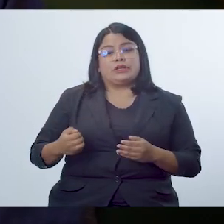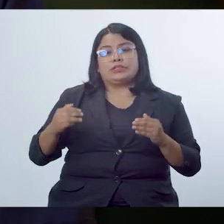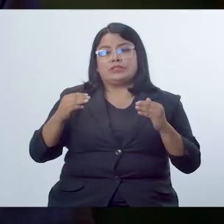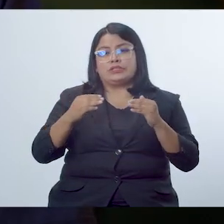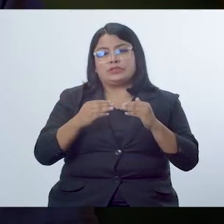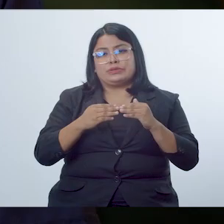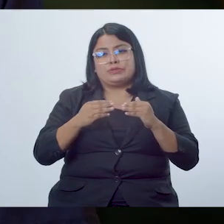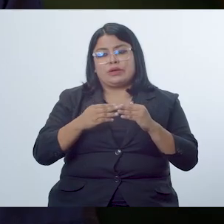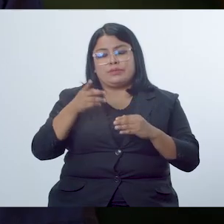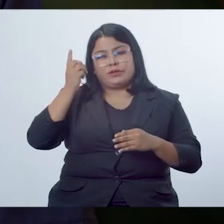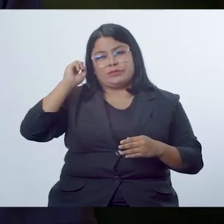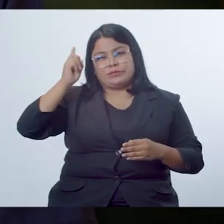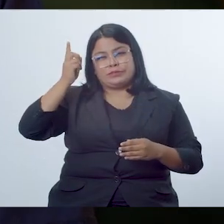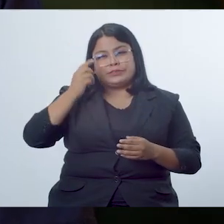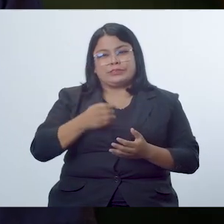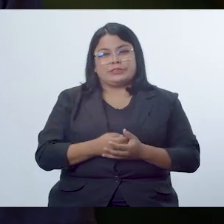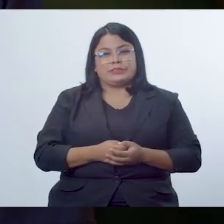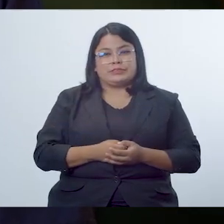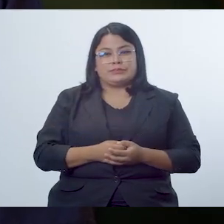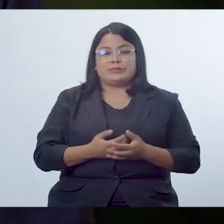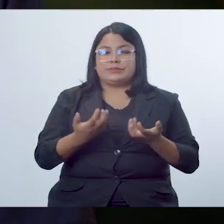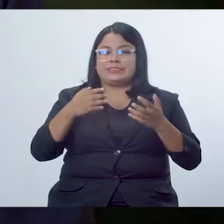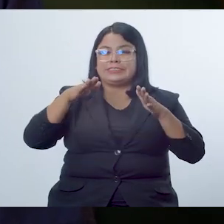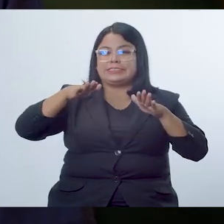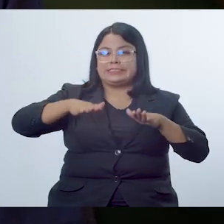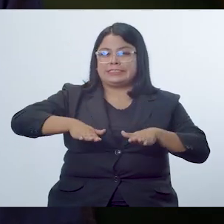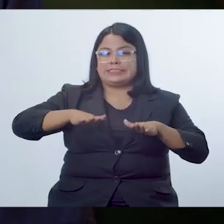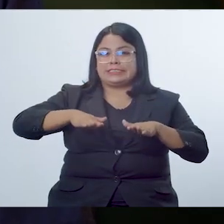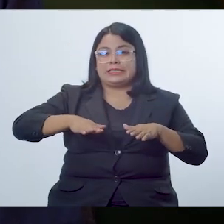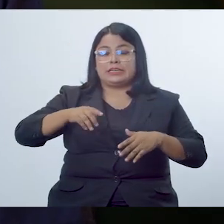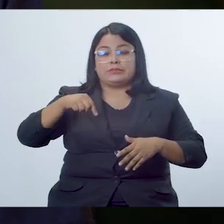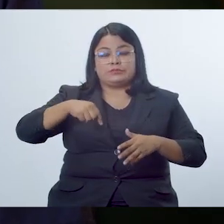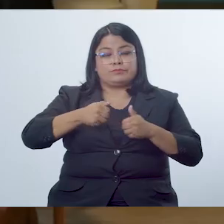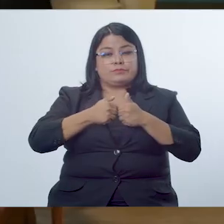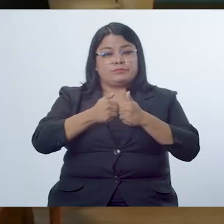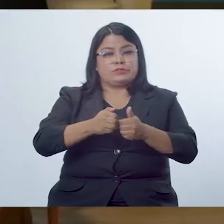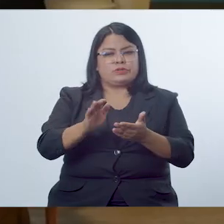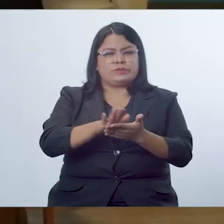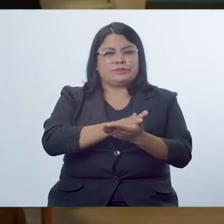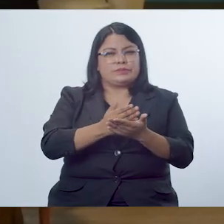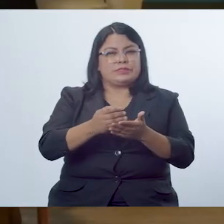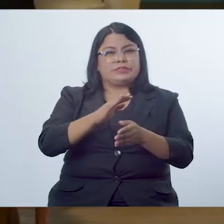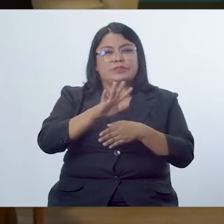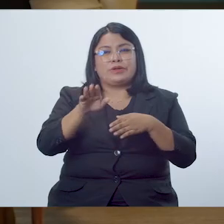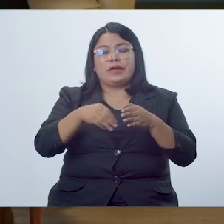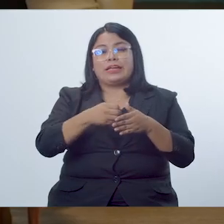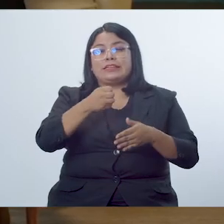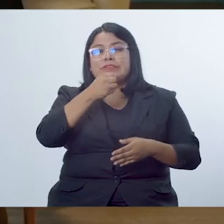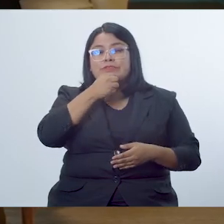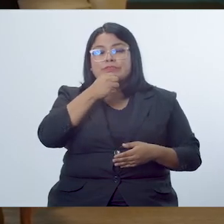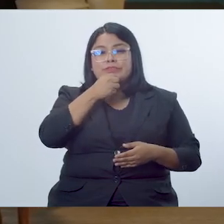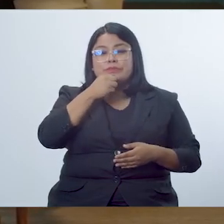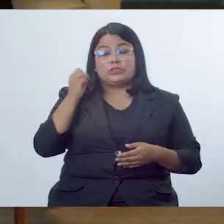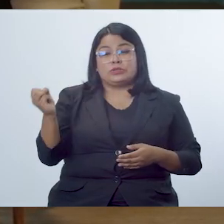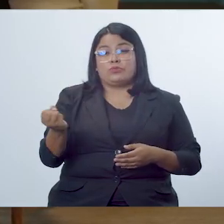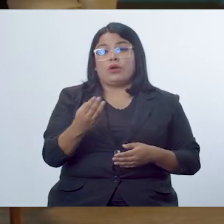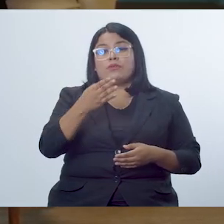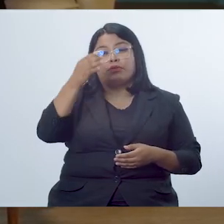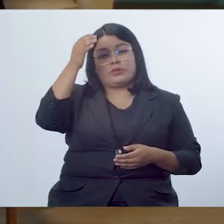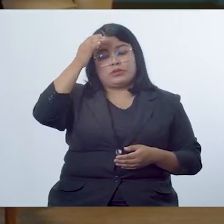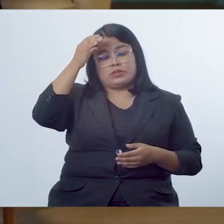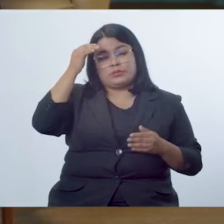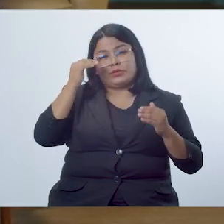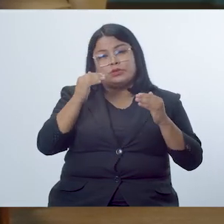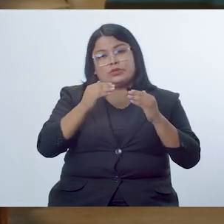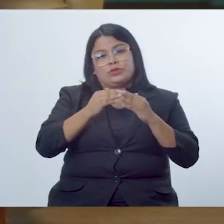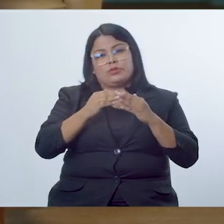para los estudiantes como para los maestros así que muchas gracias Francisco por estar con nosotros y compartir toda esta información y